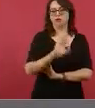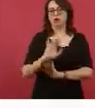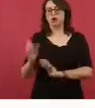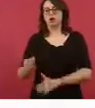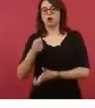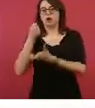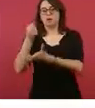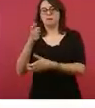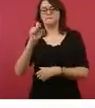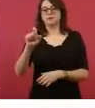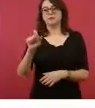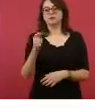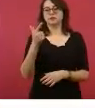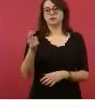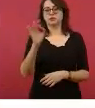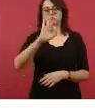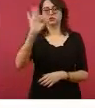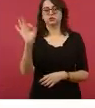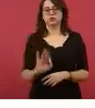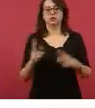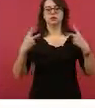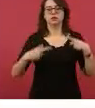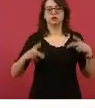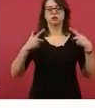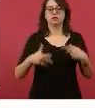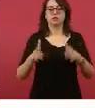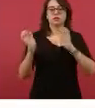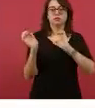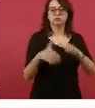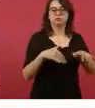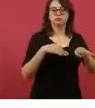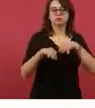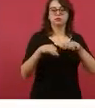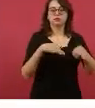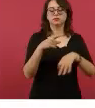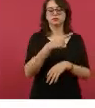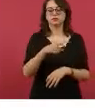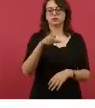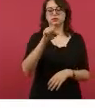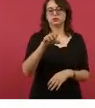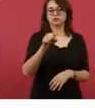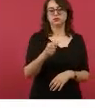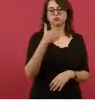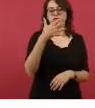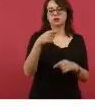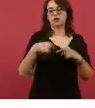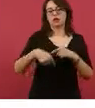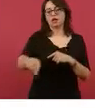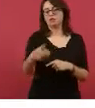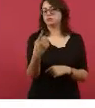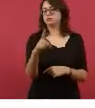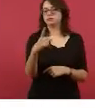los empleos generados, 165 y se concluirá en diciembre de 2023. La siguiente, por favor. Gracias por ver el video.